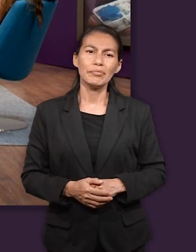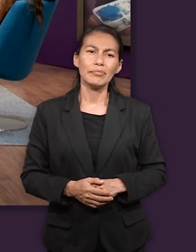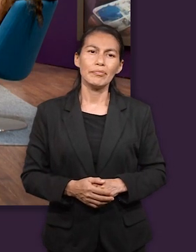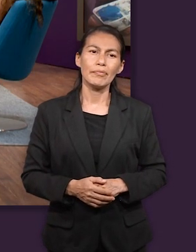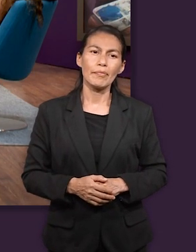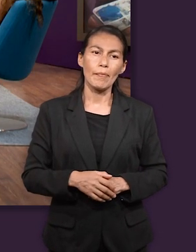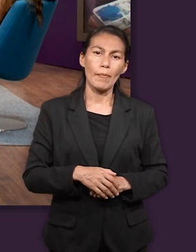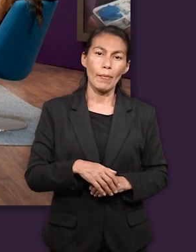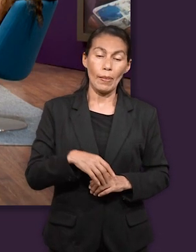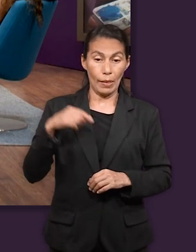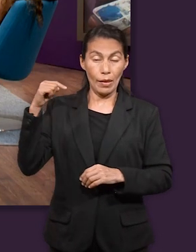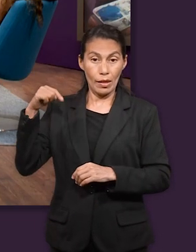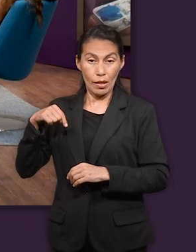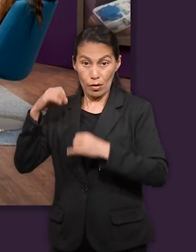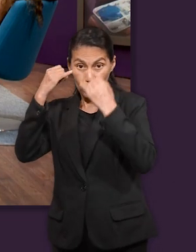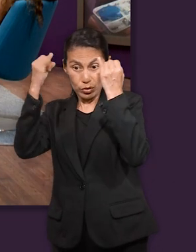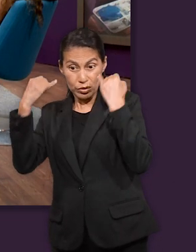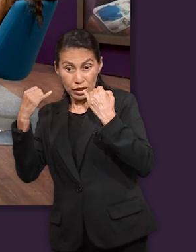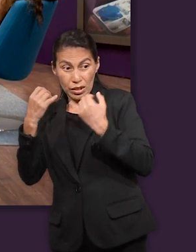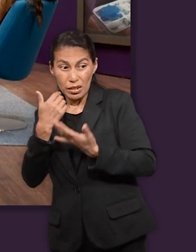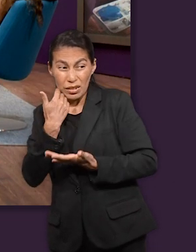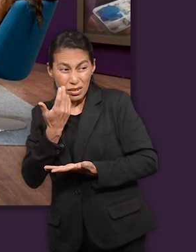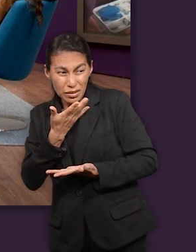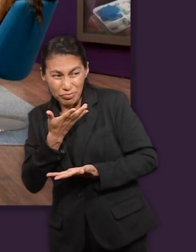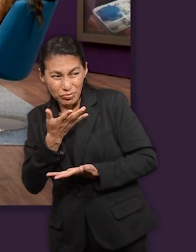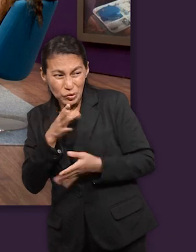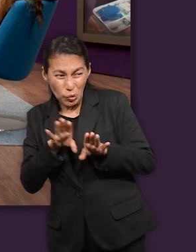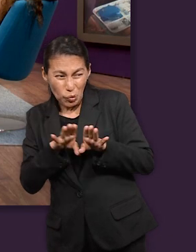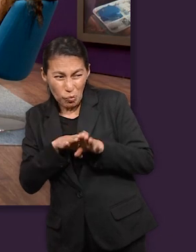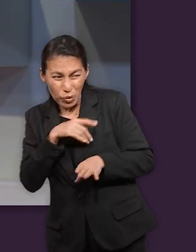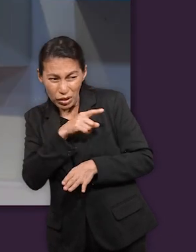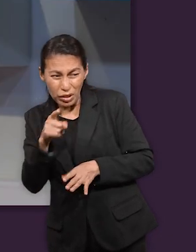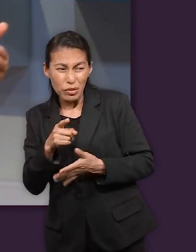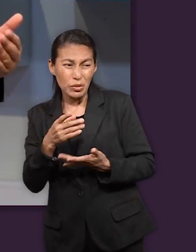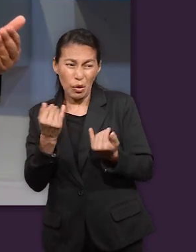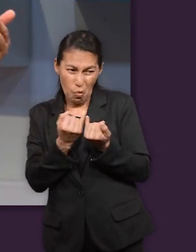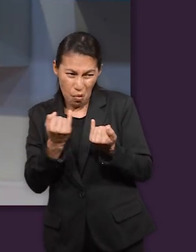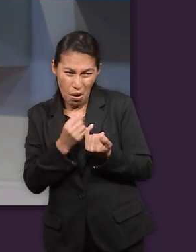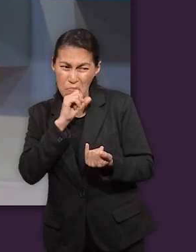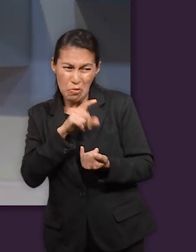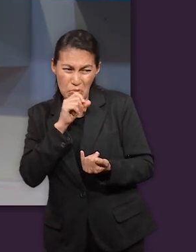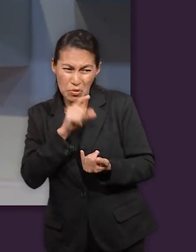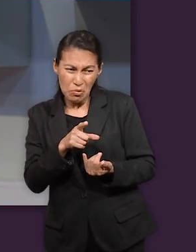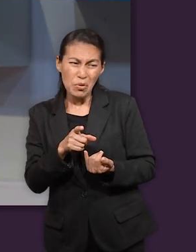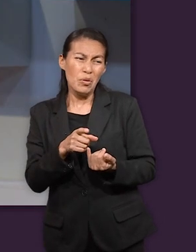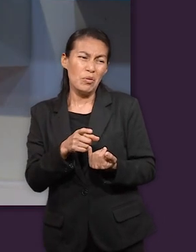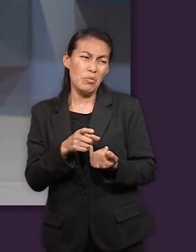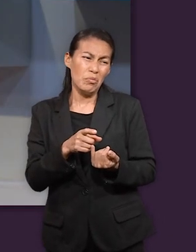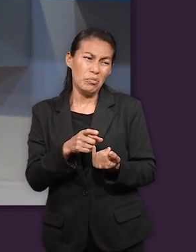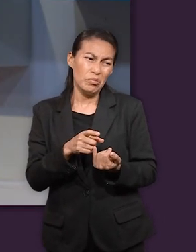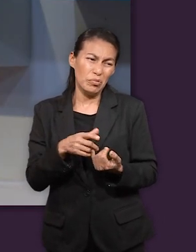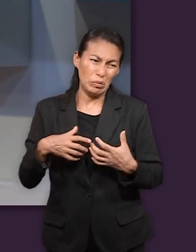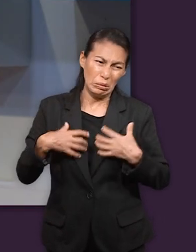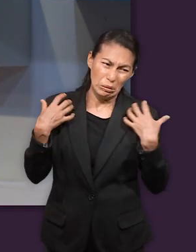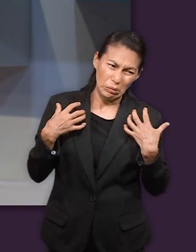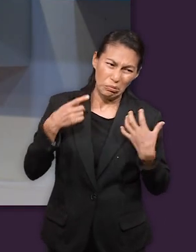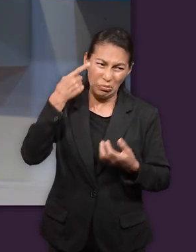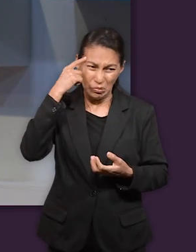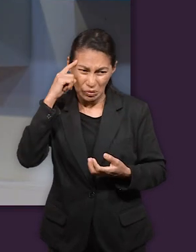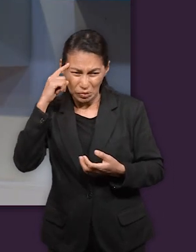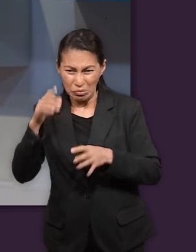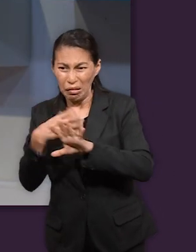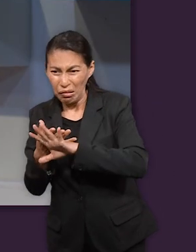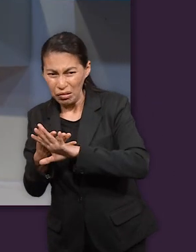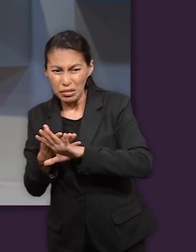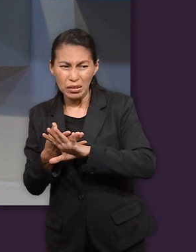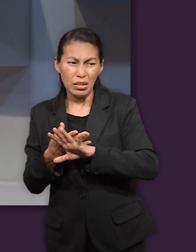y él quería saber que cuál era el carácter cómo habían cambiado si seguían con los